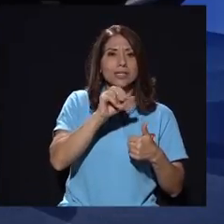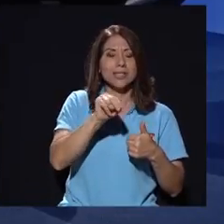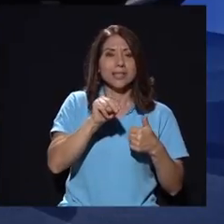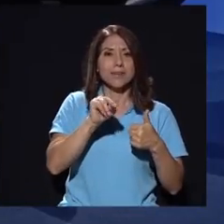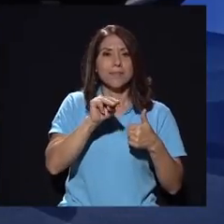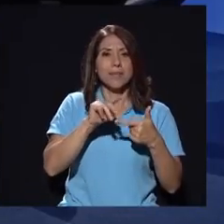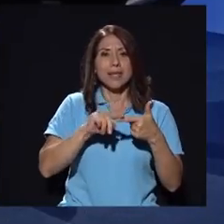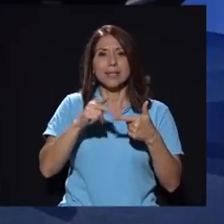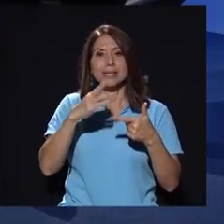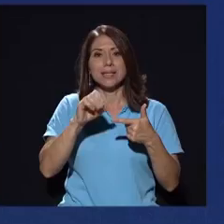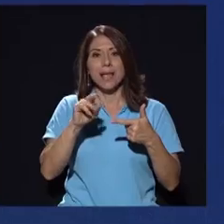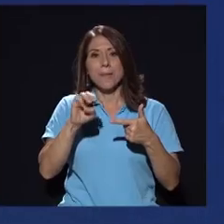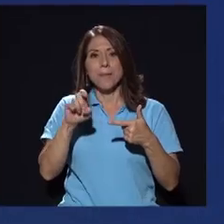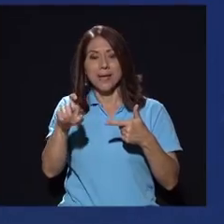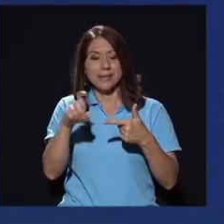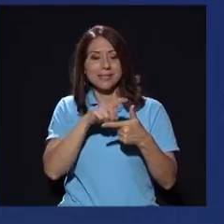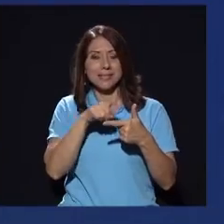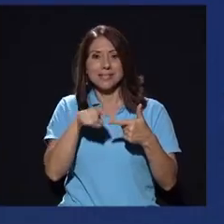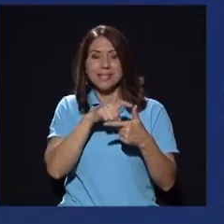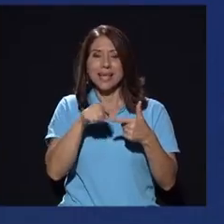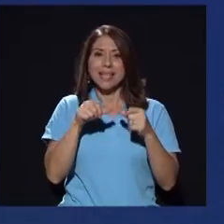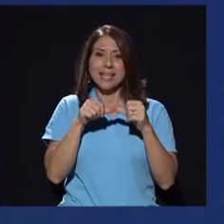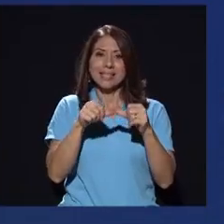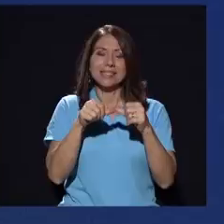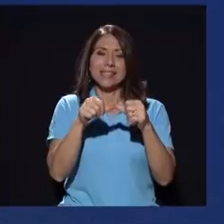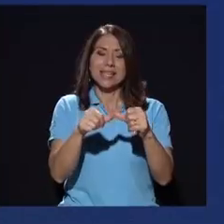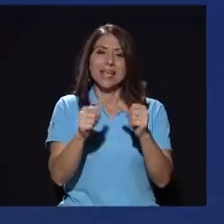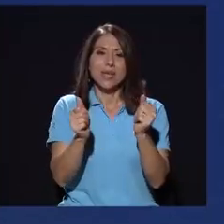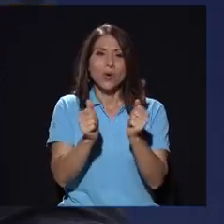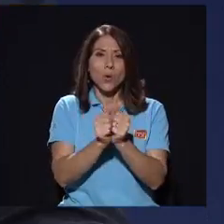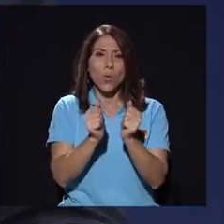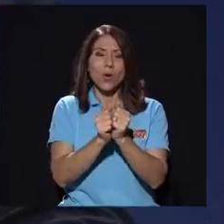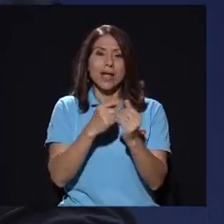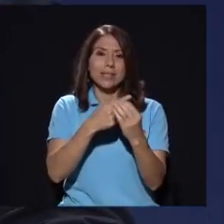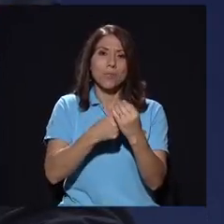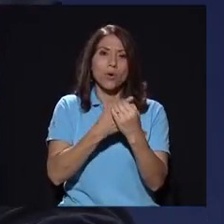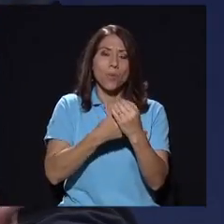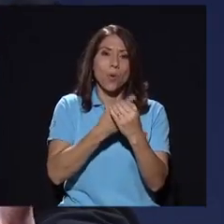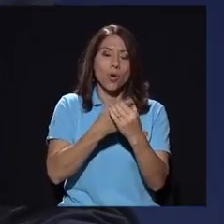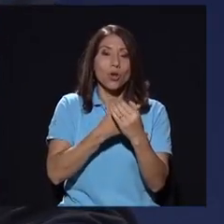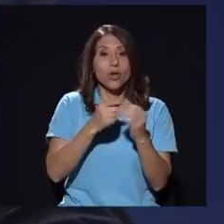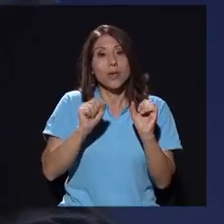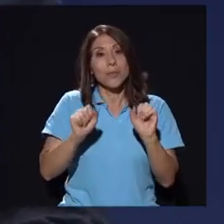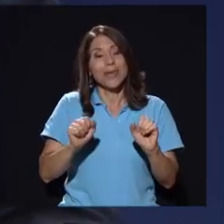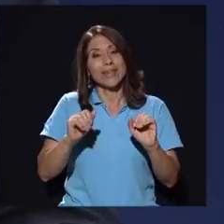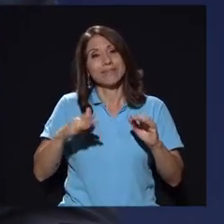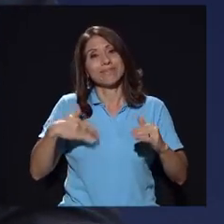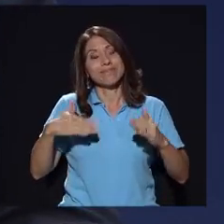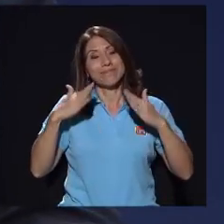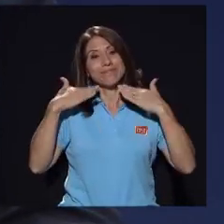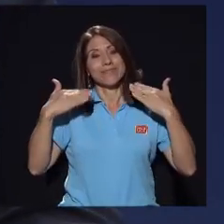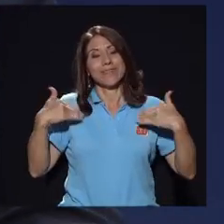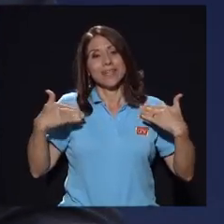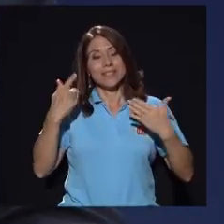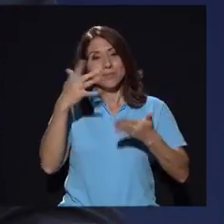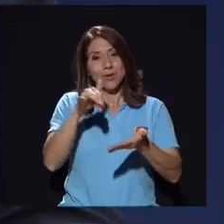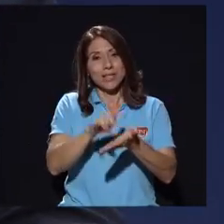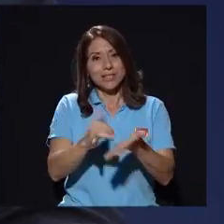creo que de repente siguen con digamos con esa con ese monopolio y que pueden estar muy felices por eso